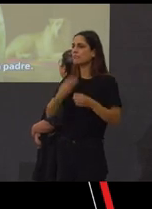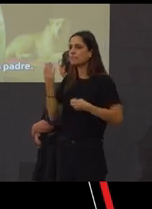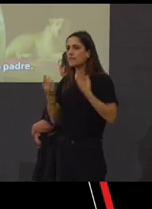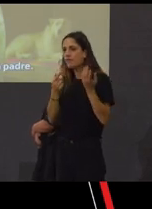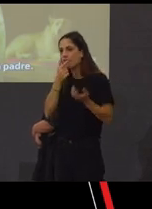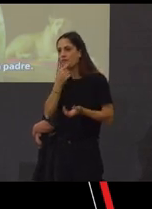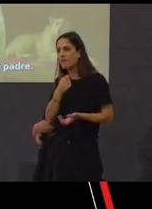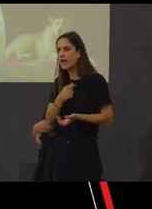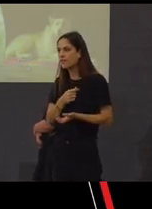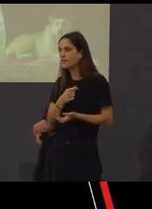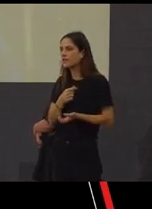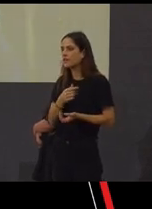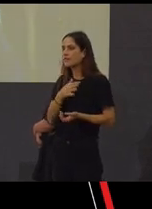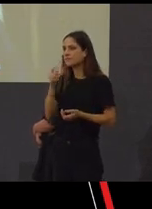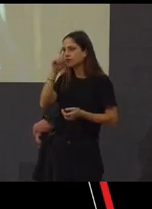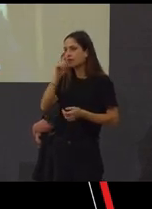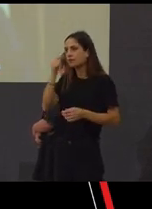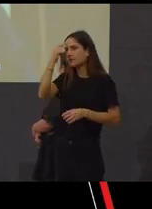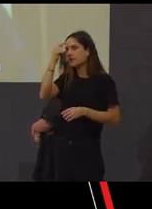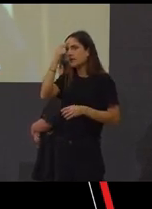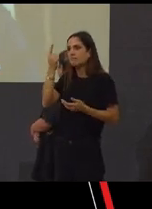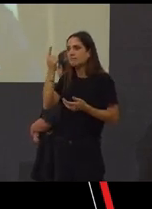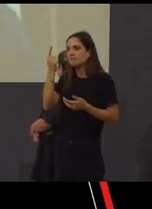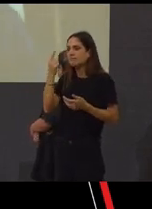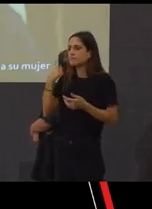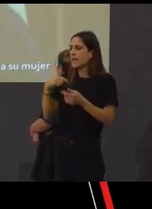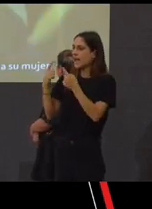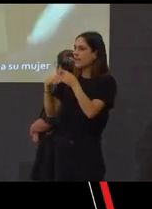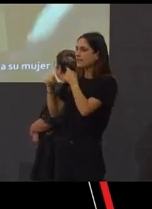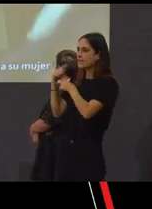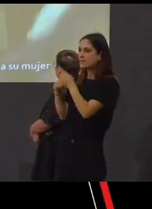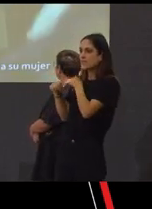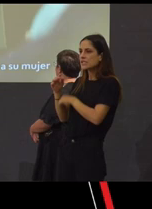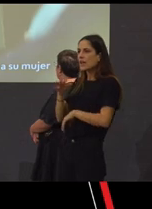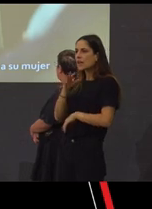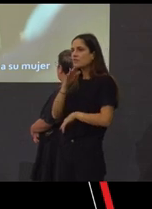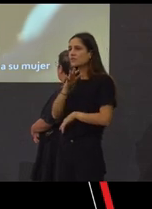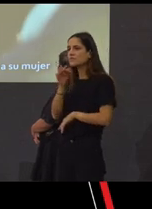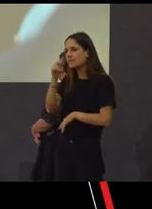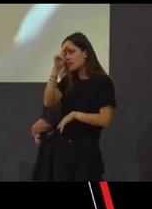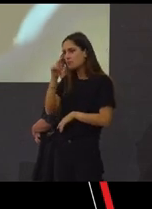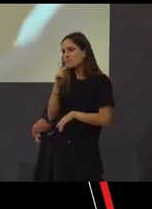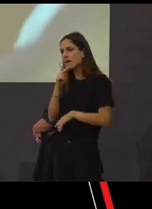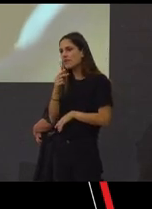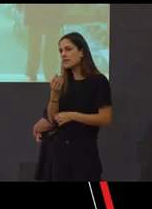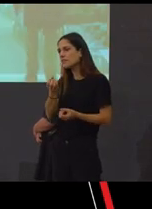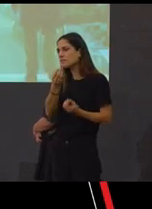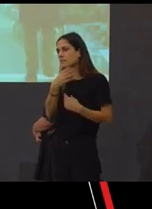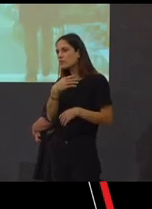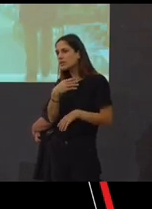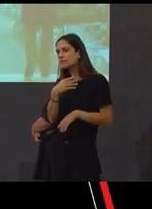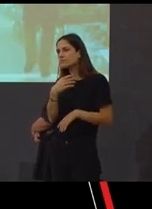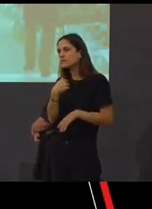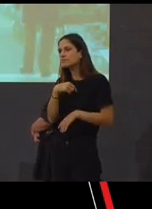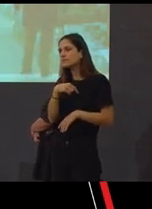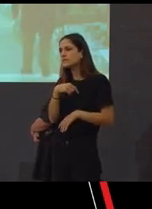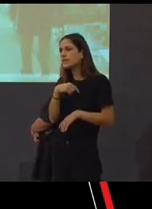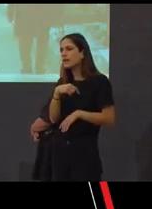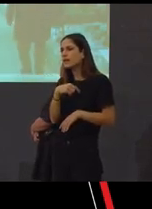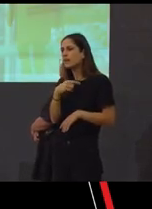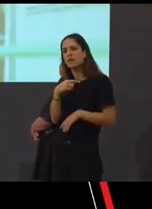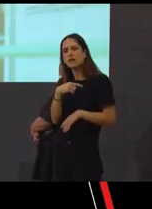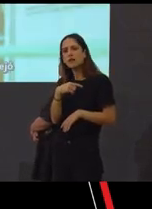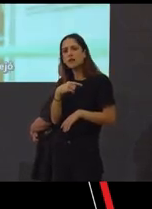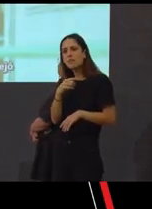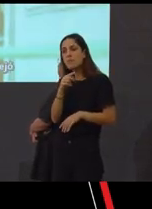E recordaba o noso pai. en tantos anos nunca lloirá dicir a súa muller querote. E sen